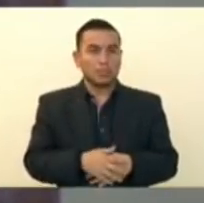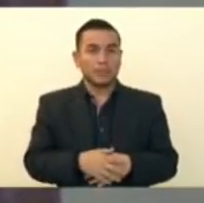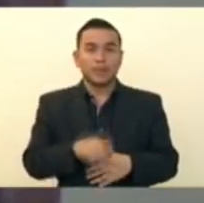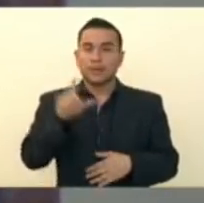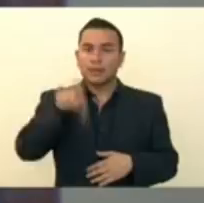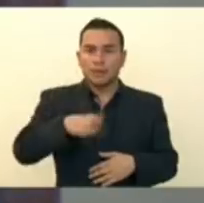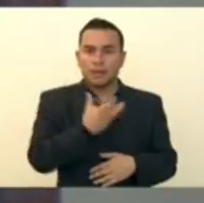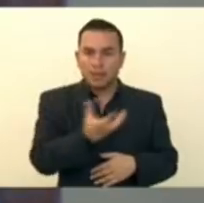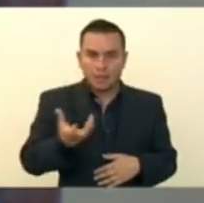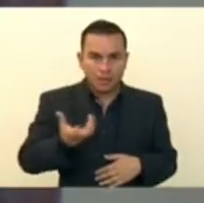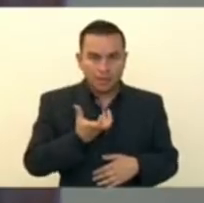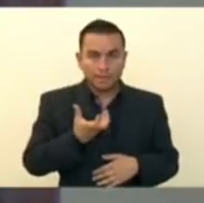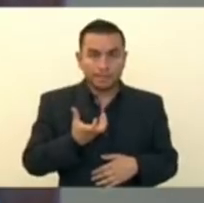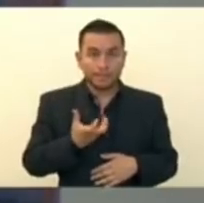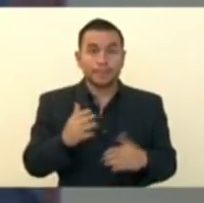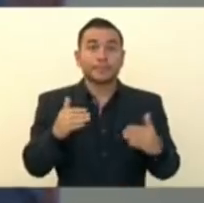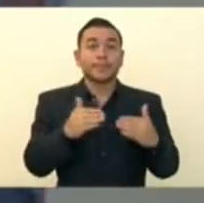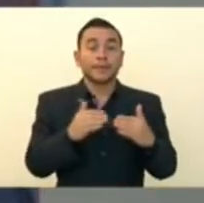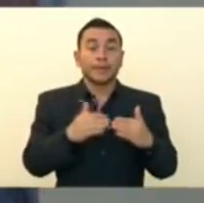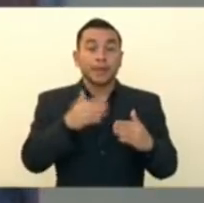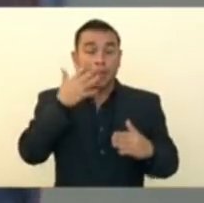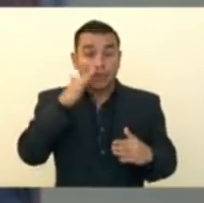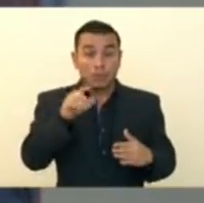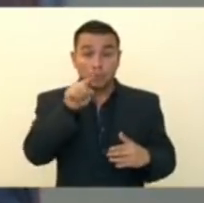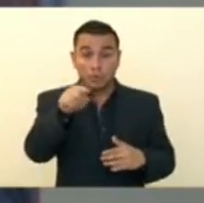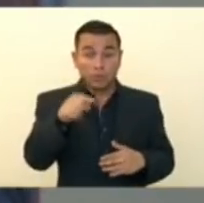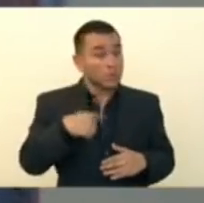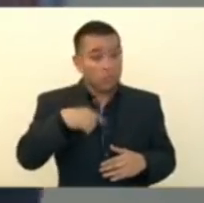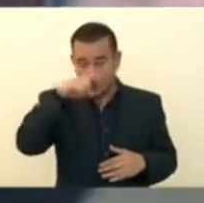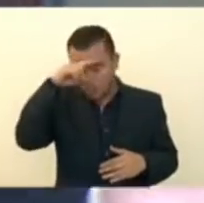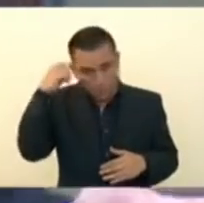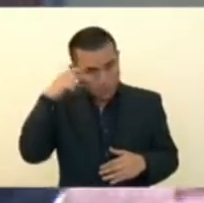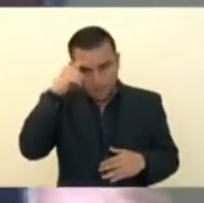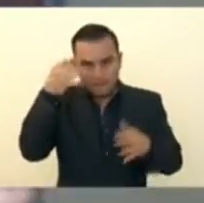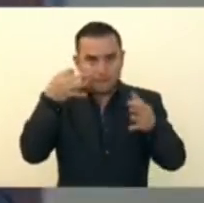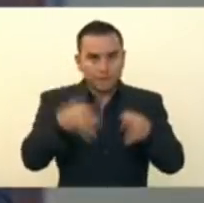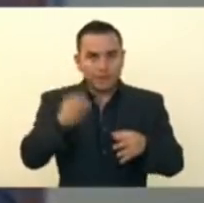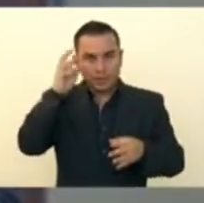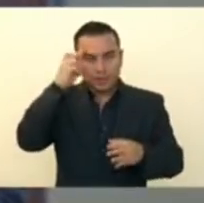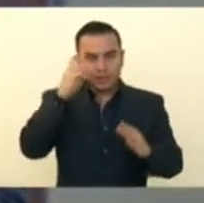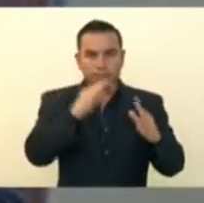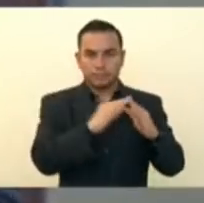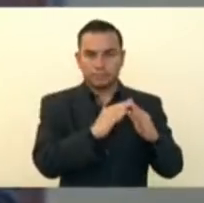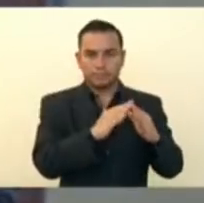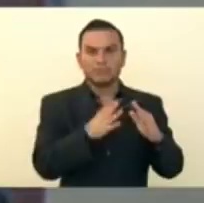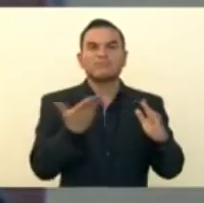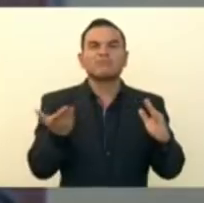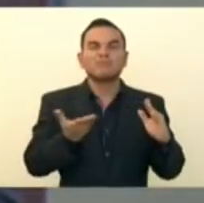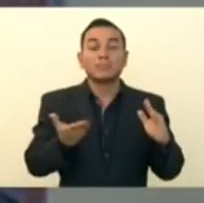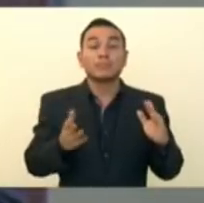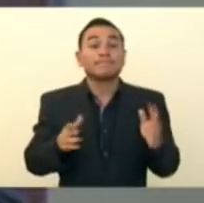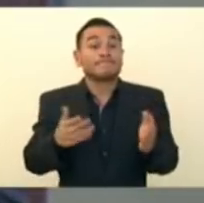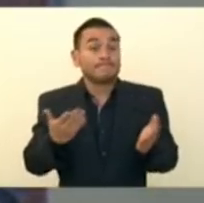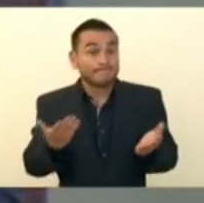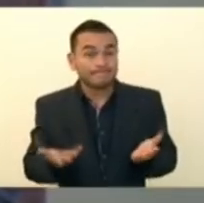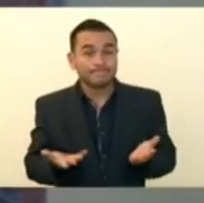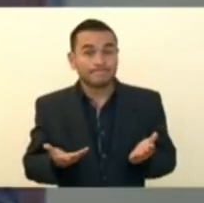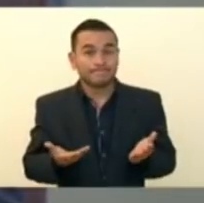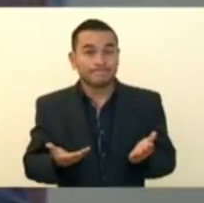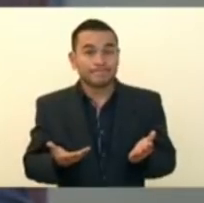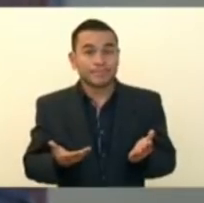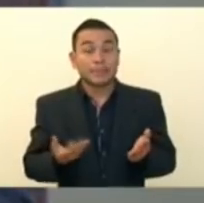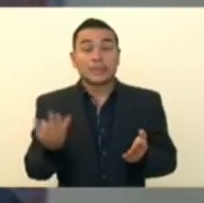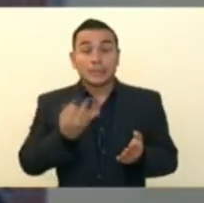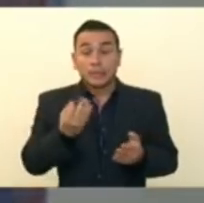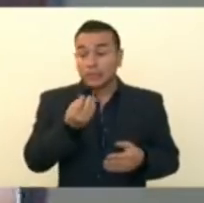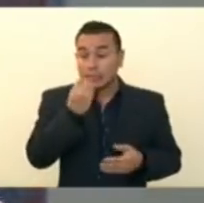tarjeta, etcétera. Y si no recibe salario, no va a pagar todo eso tampoco, pero va a tener que comprar